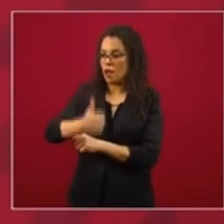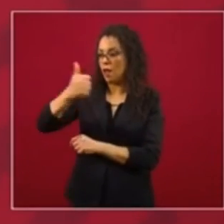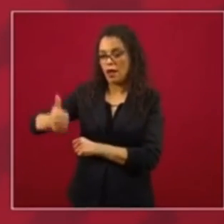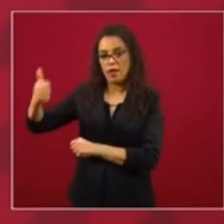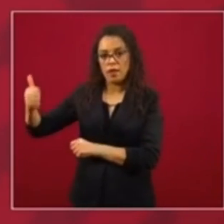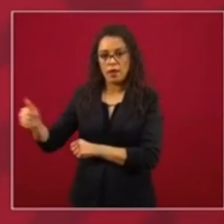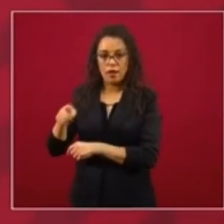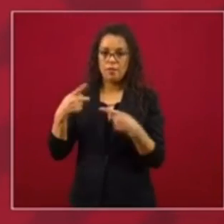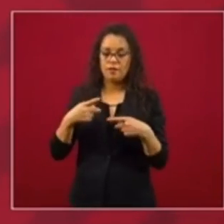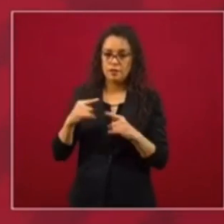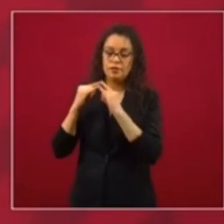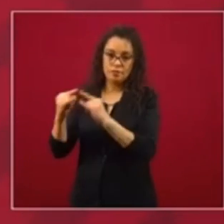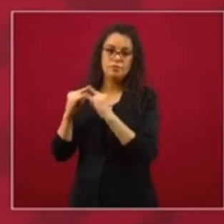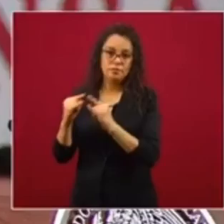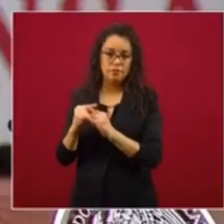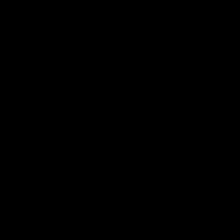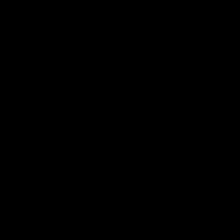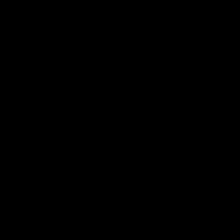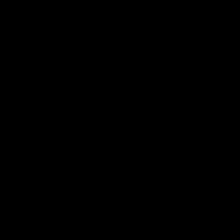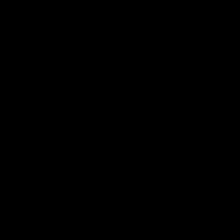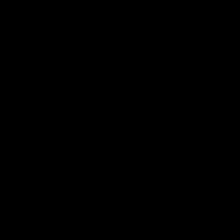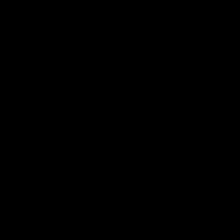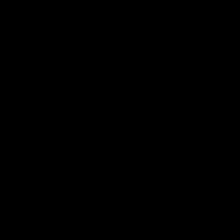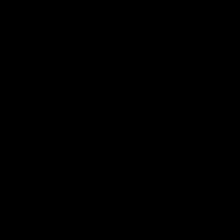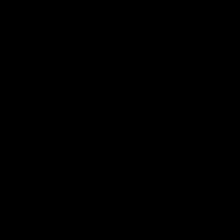comerciante y ya se hace la selección.